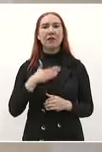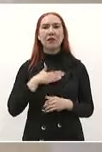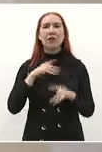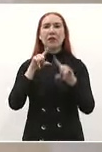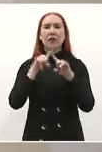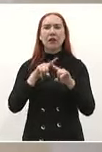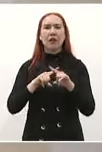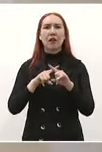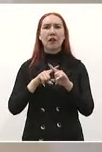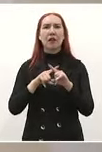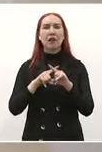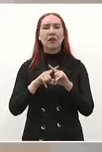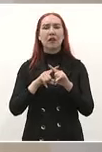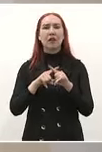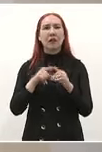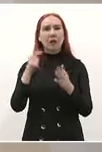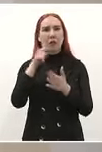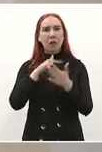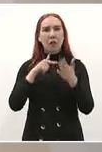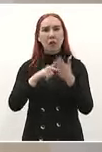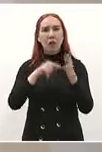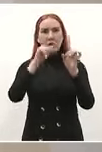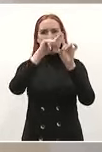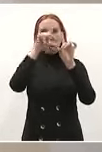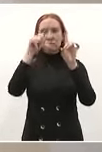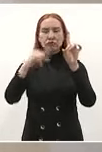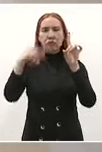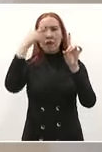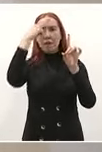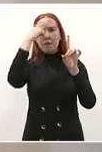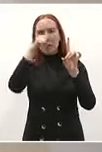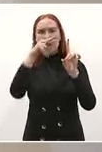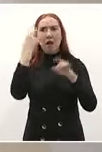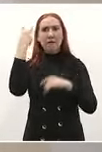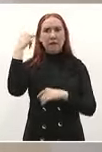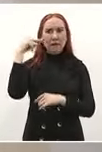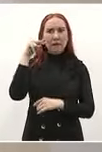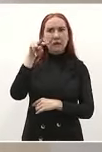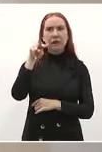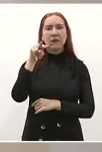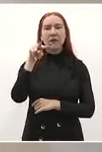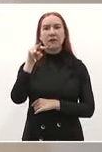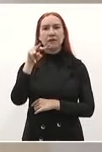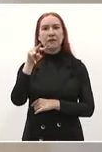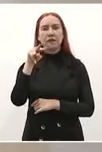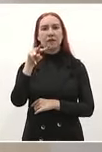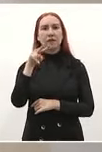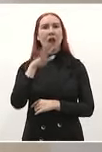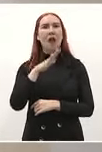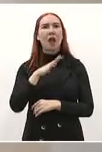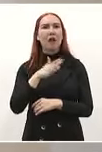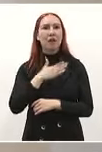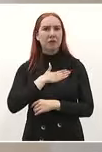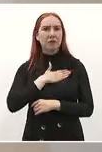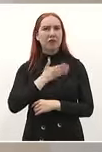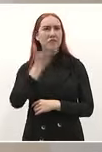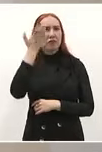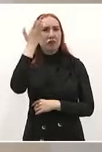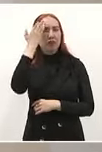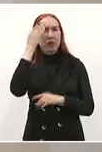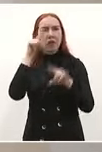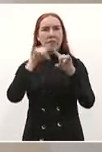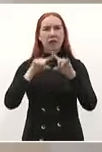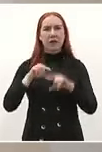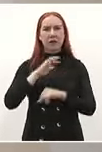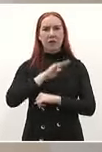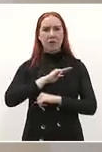todo el país tengo la dicha enorme de conocer todos los municipios